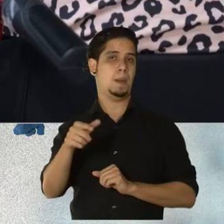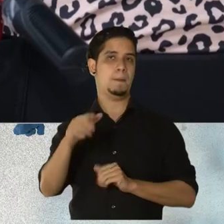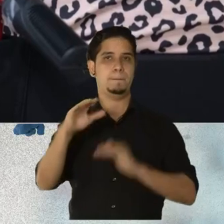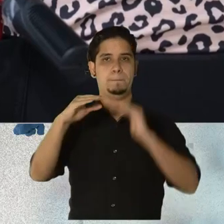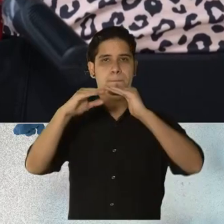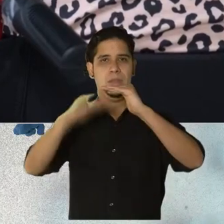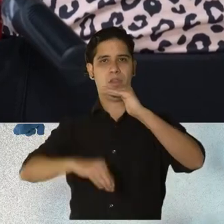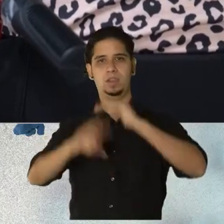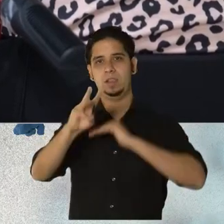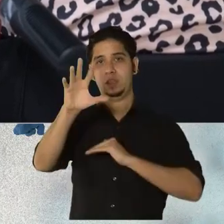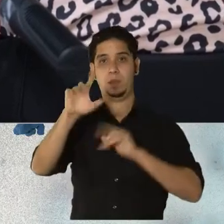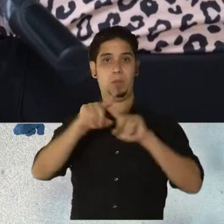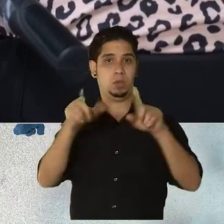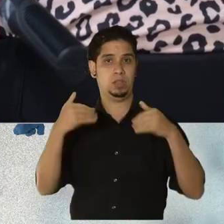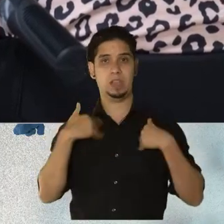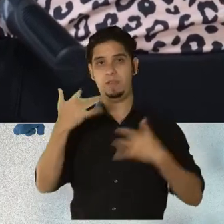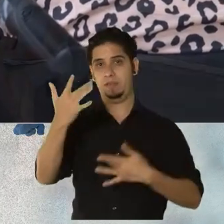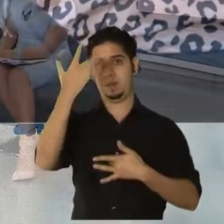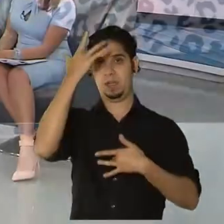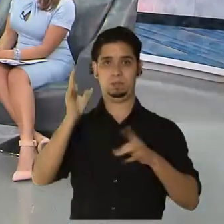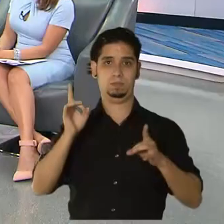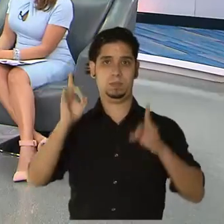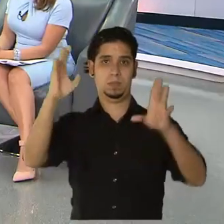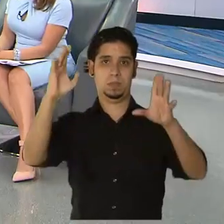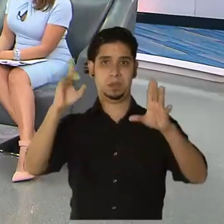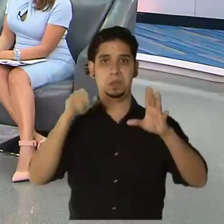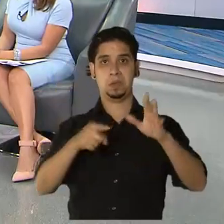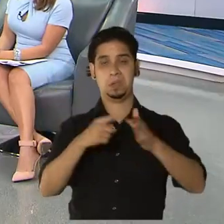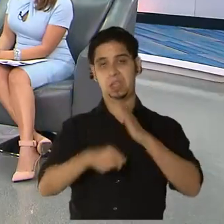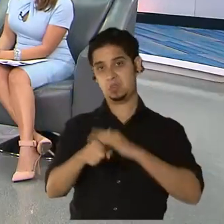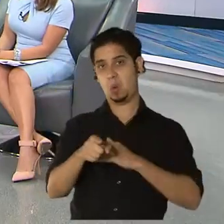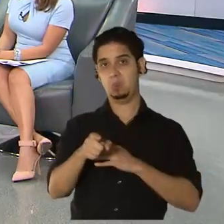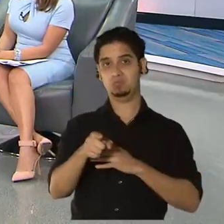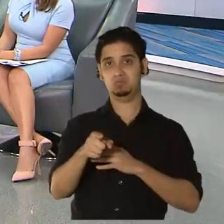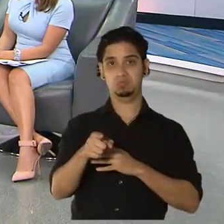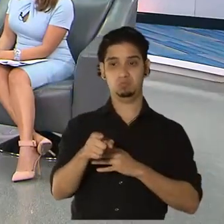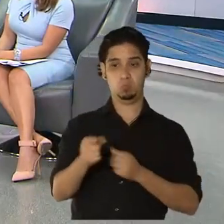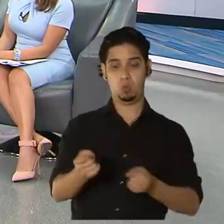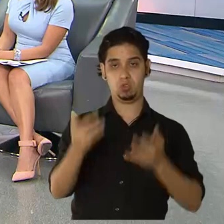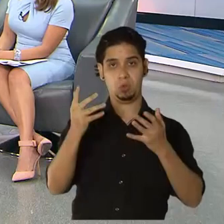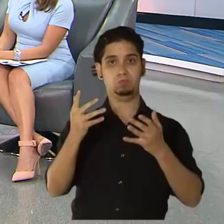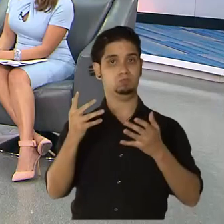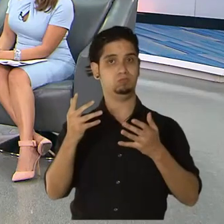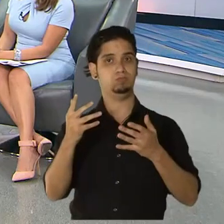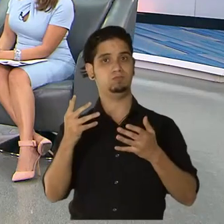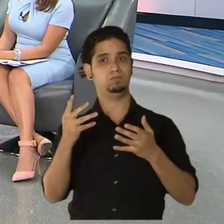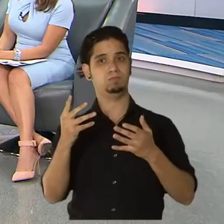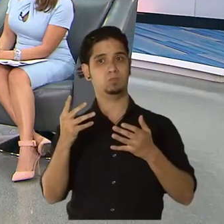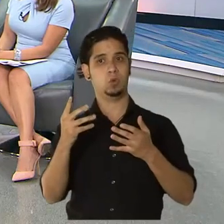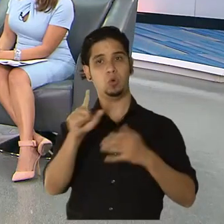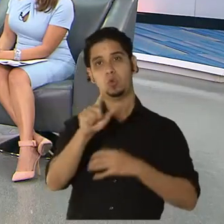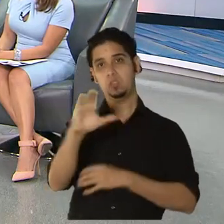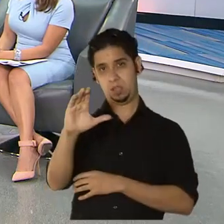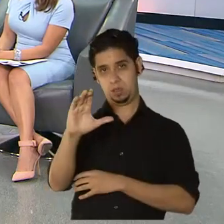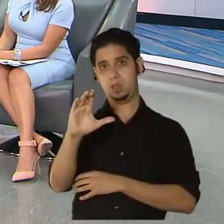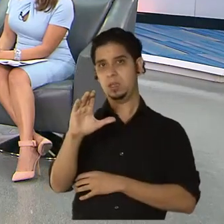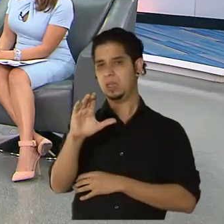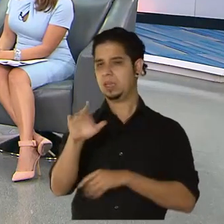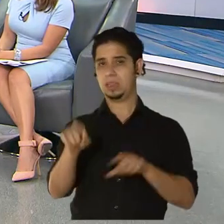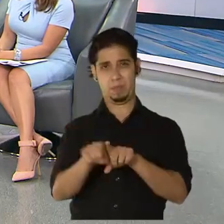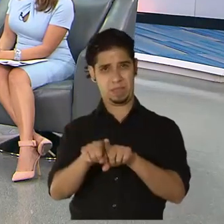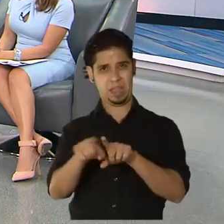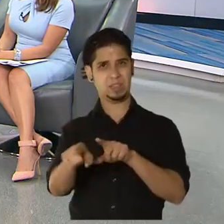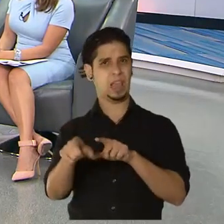65 con enfermedades crónicas, que son unos 6, pero son personas que están a riesgo